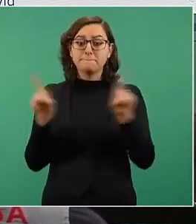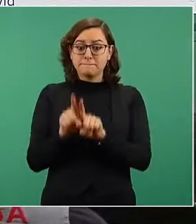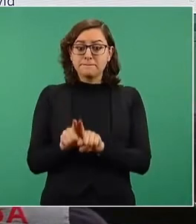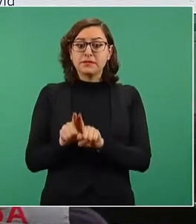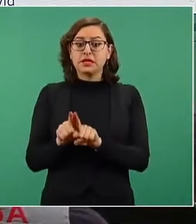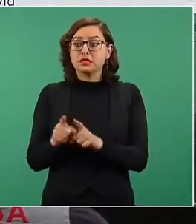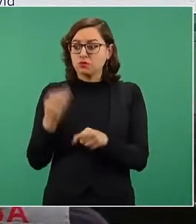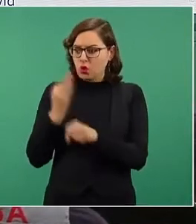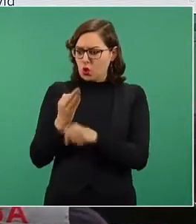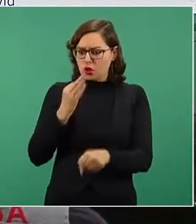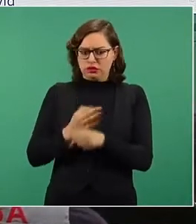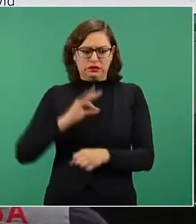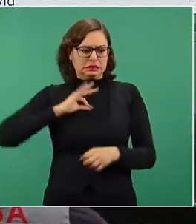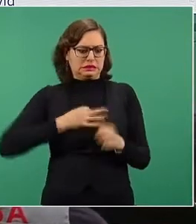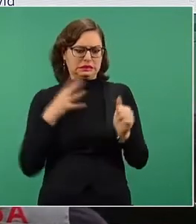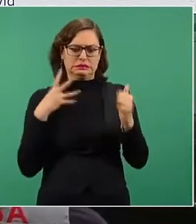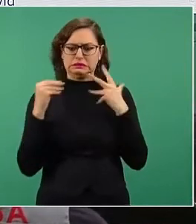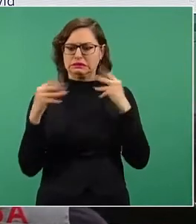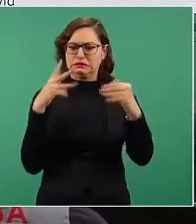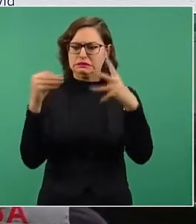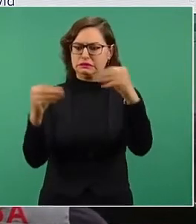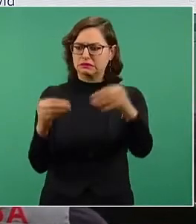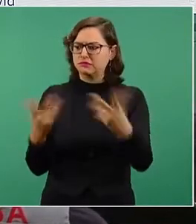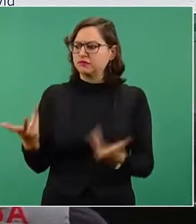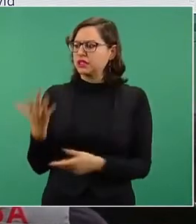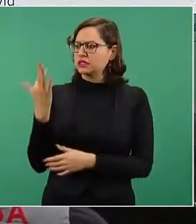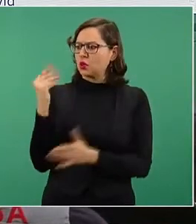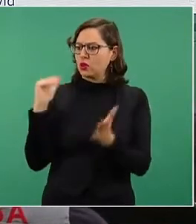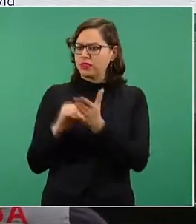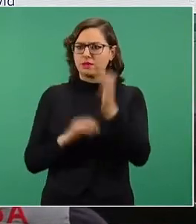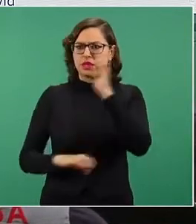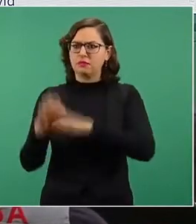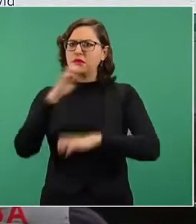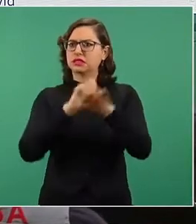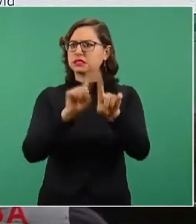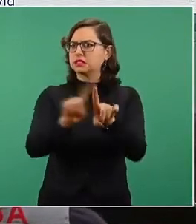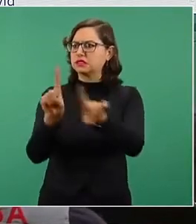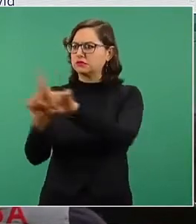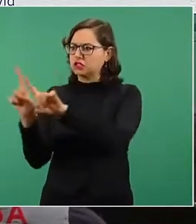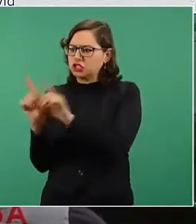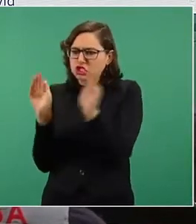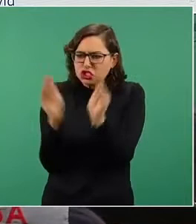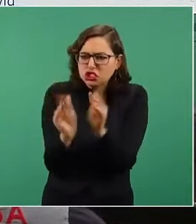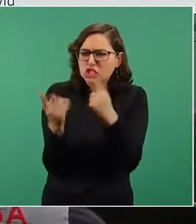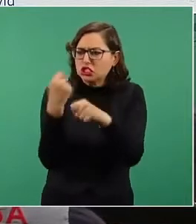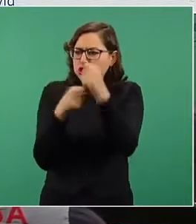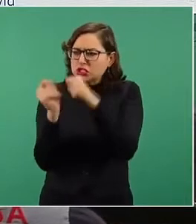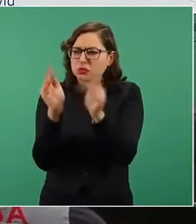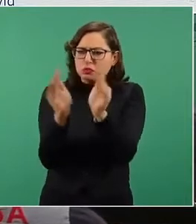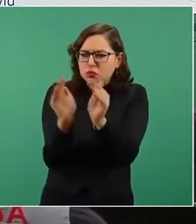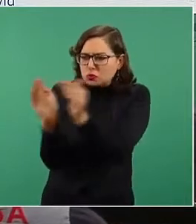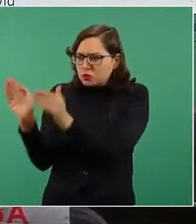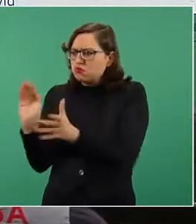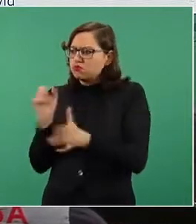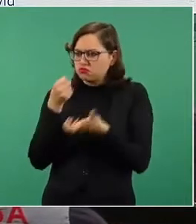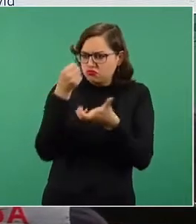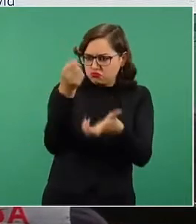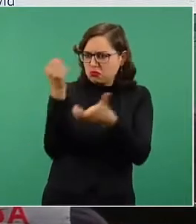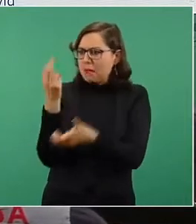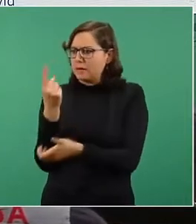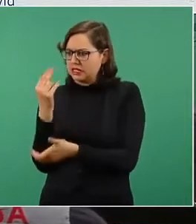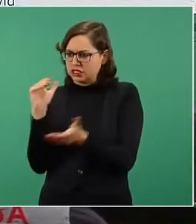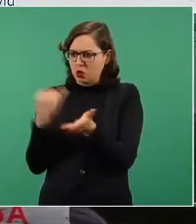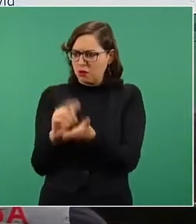esta situación del COVID a casi 50 mil empresas, estas chiquitas, de esos de 25 mil pesos. Eso